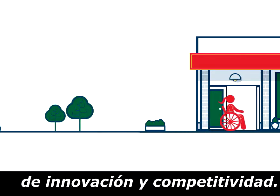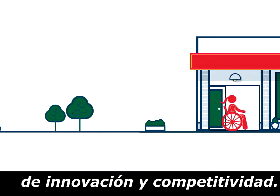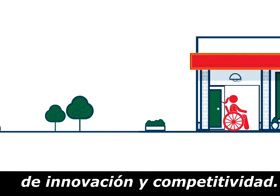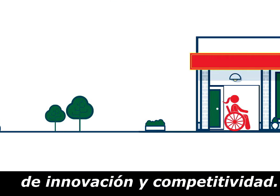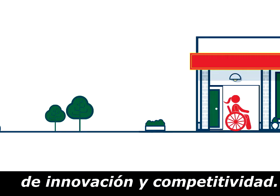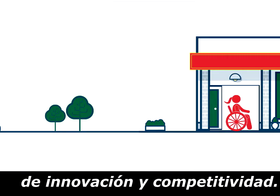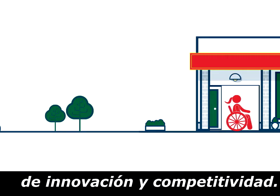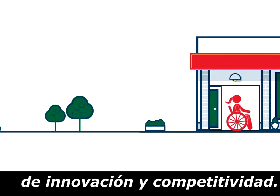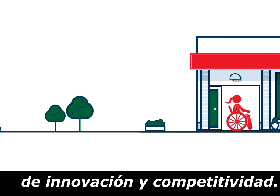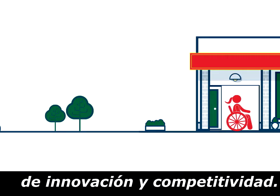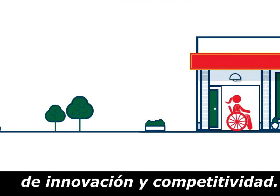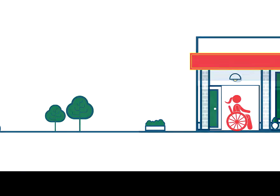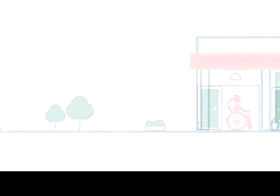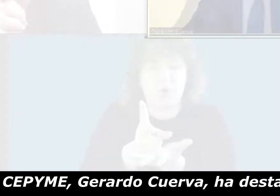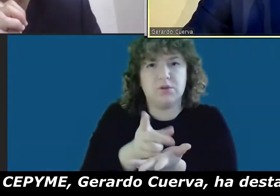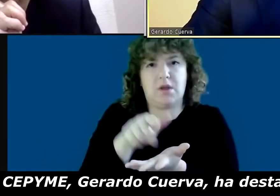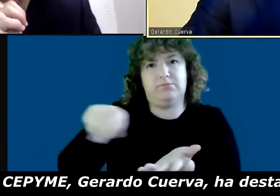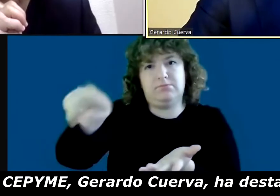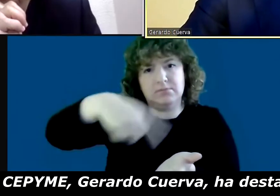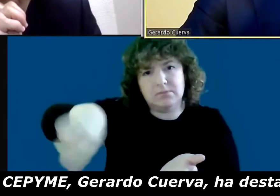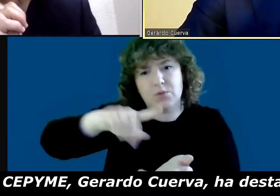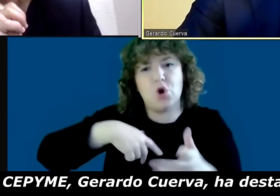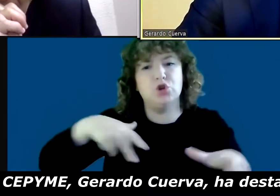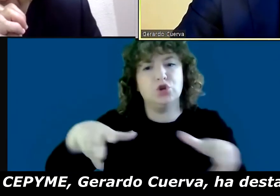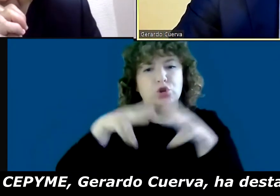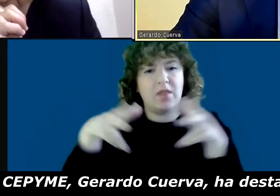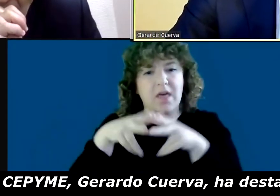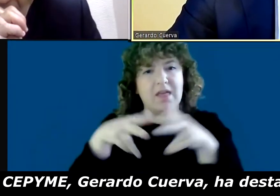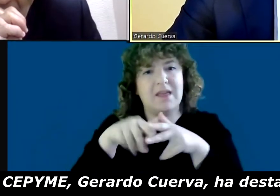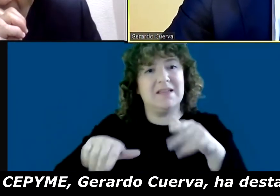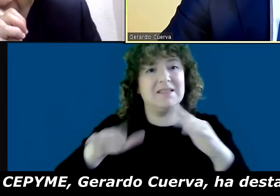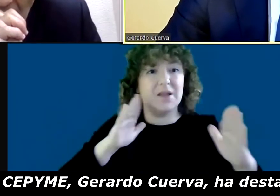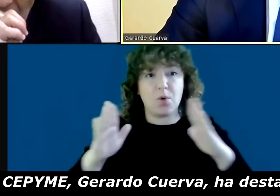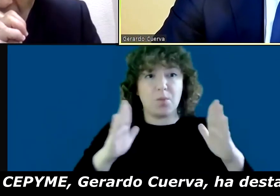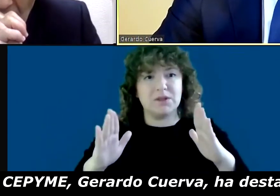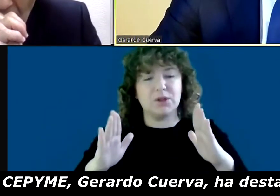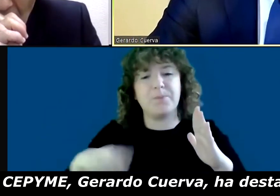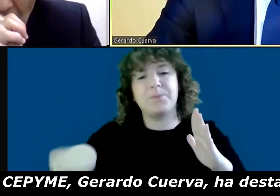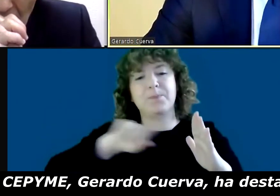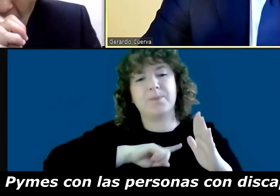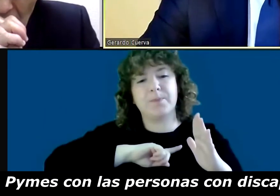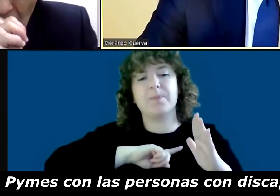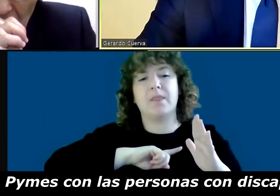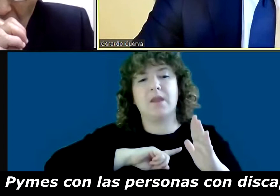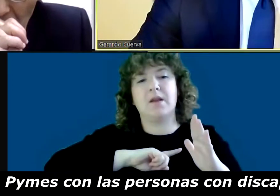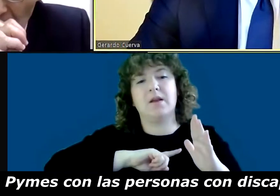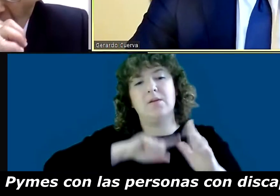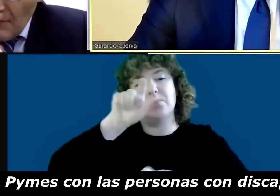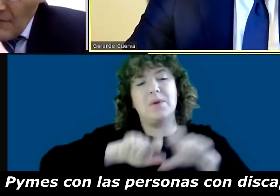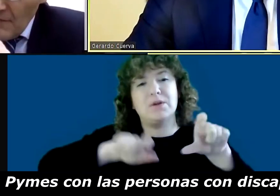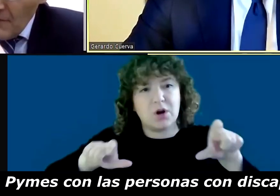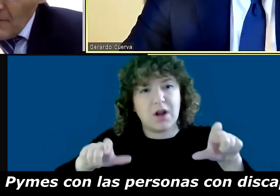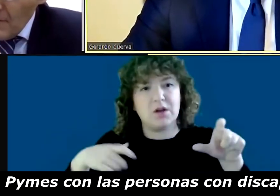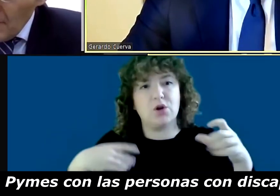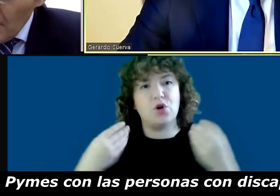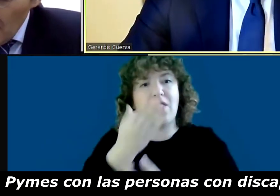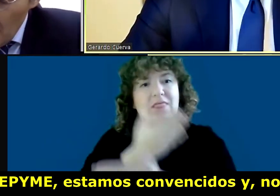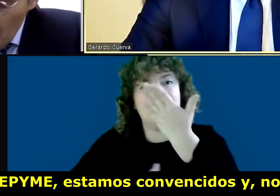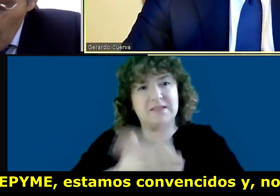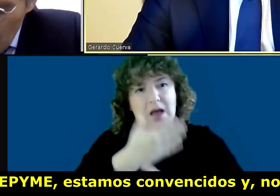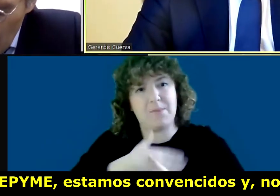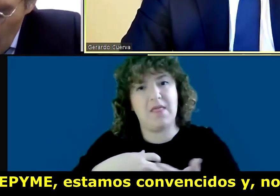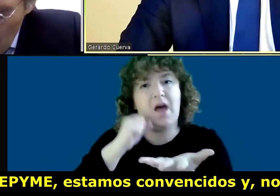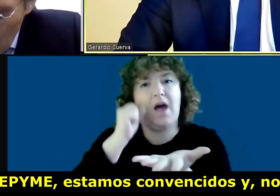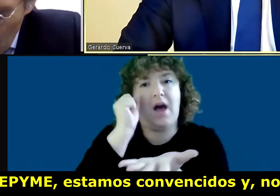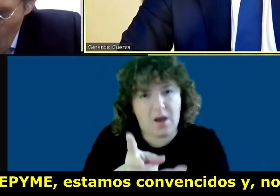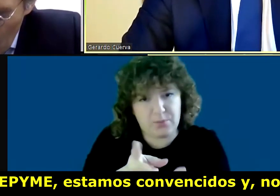de innovación y competitividad. El presidente de Cepime, Gerardo Cuerva, ha destacado la implicación de las pymes con las personas con discapacidad.